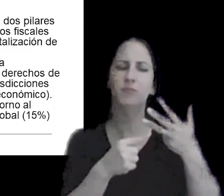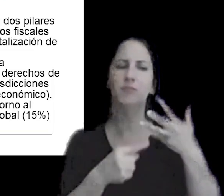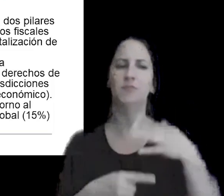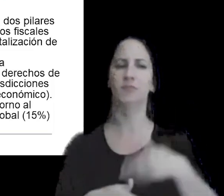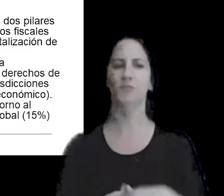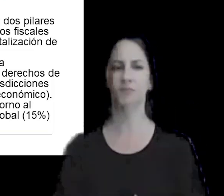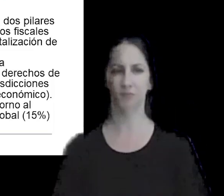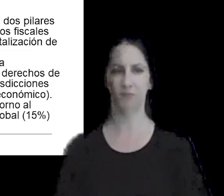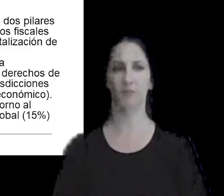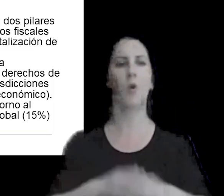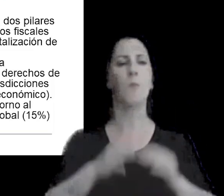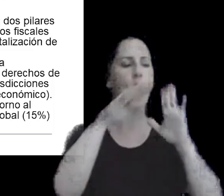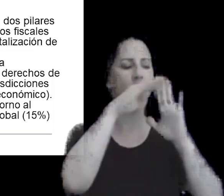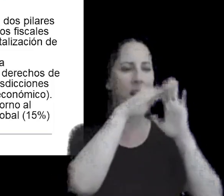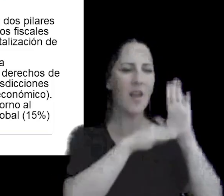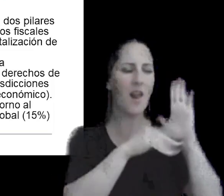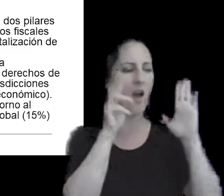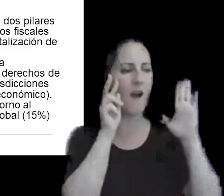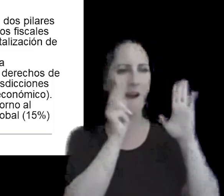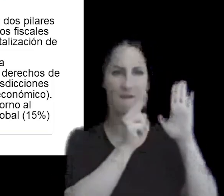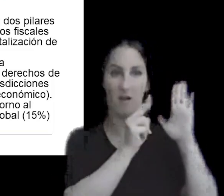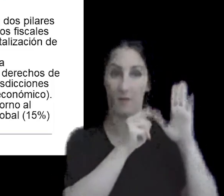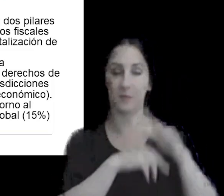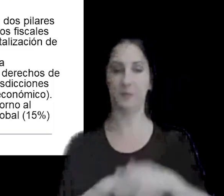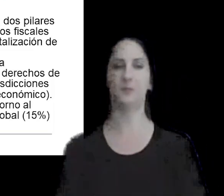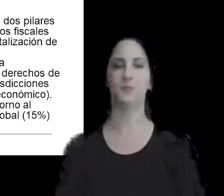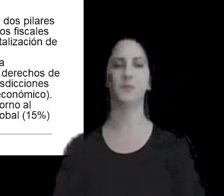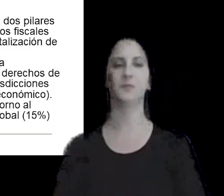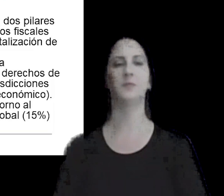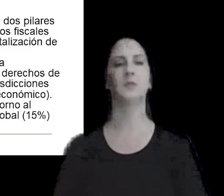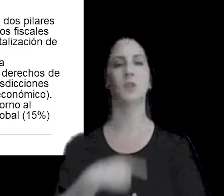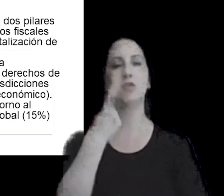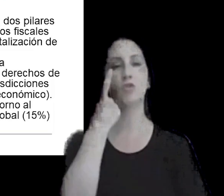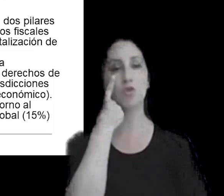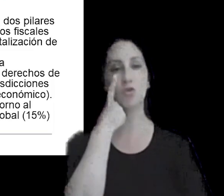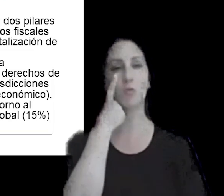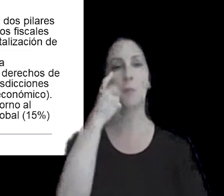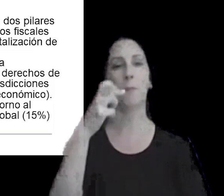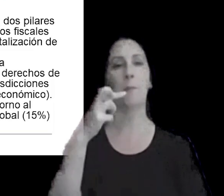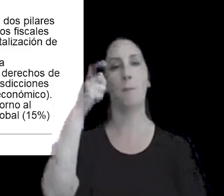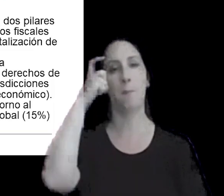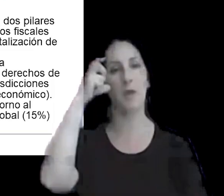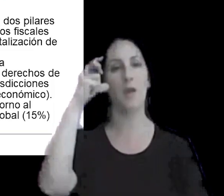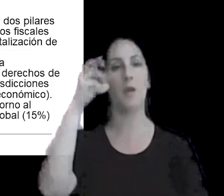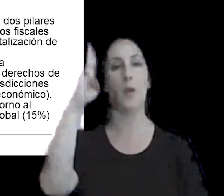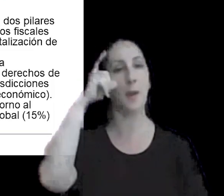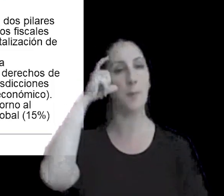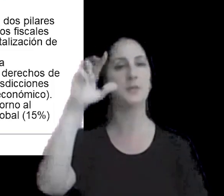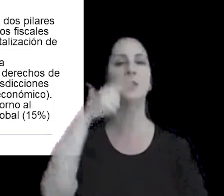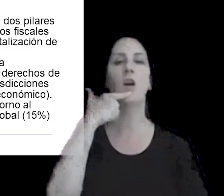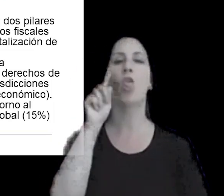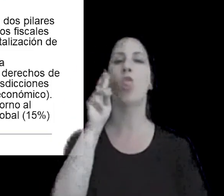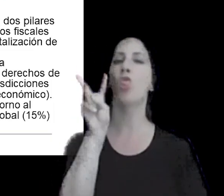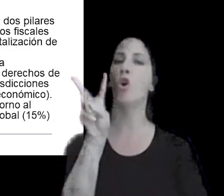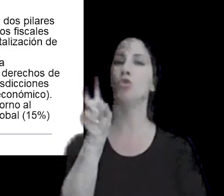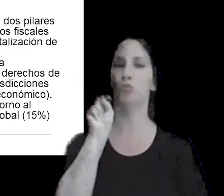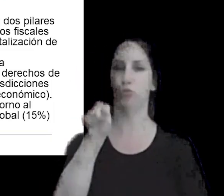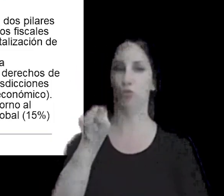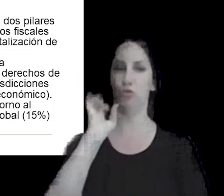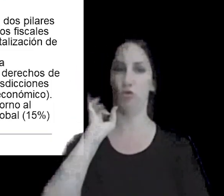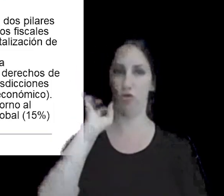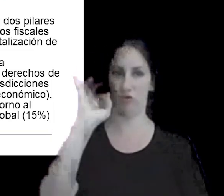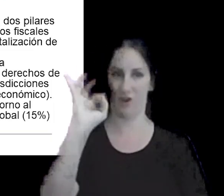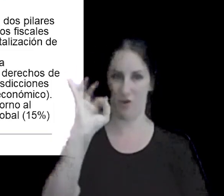esas reglas mediante lo que se conoce hoy como el BEPS 2.0 y que son